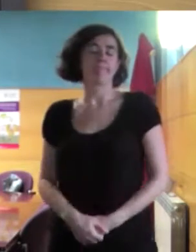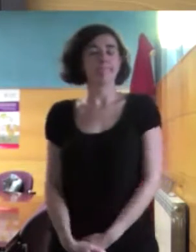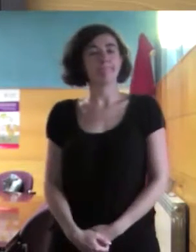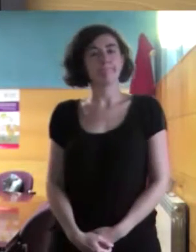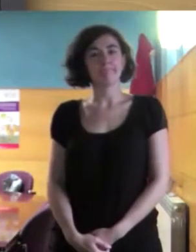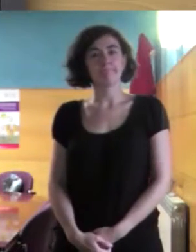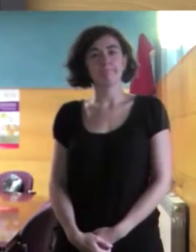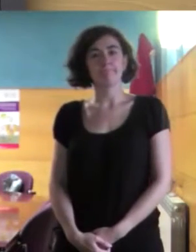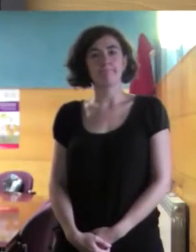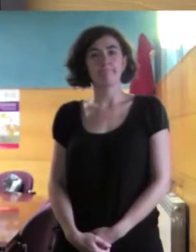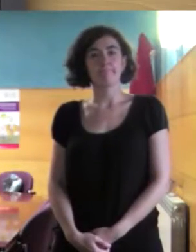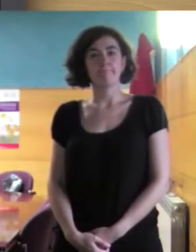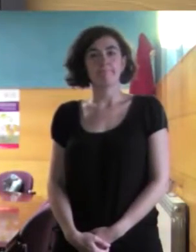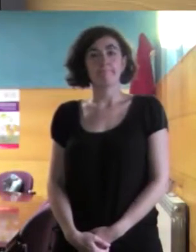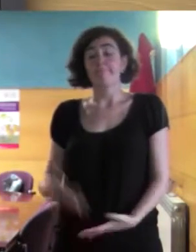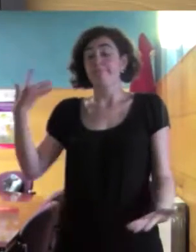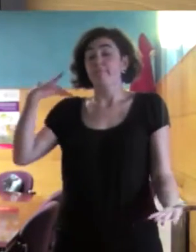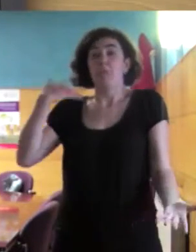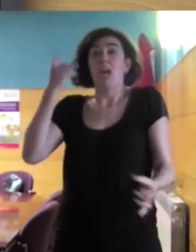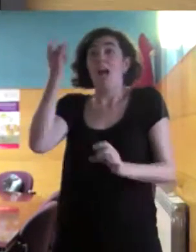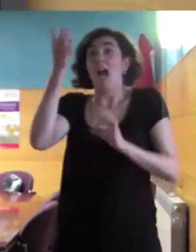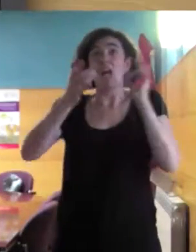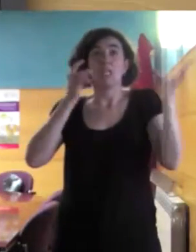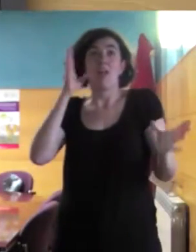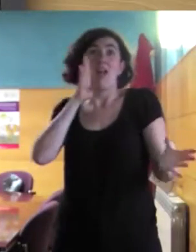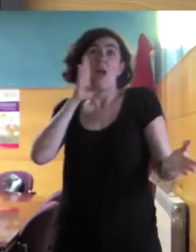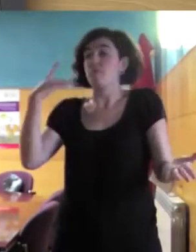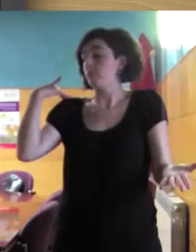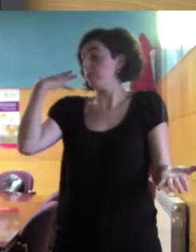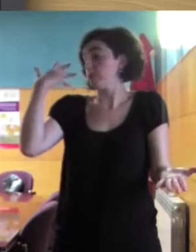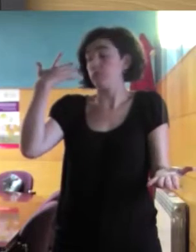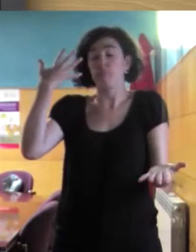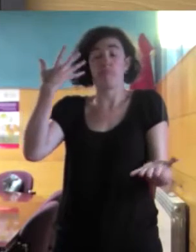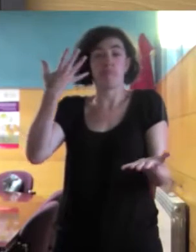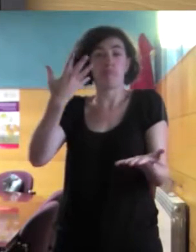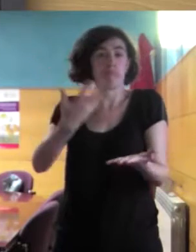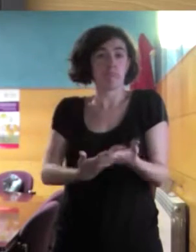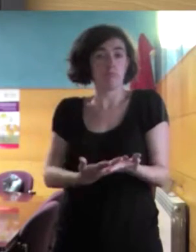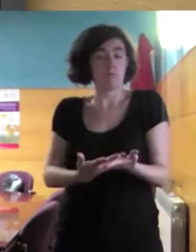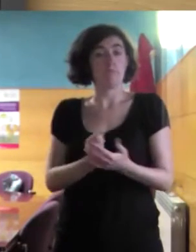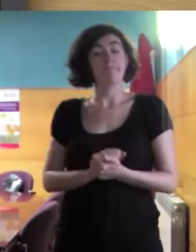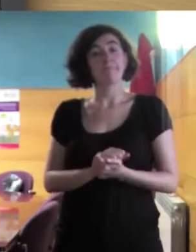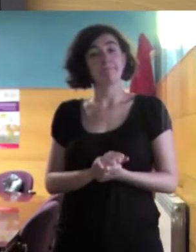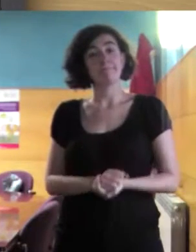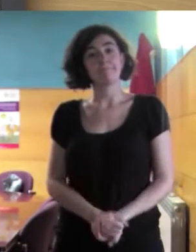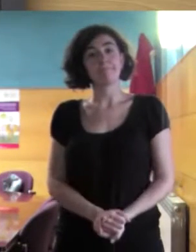Estas son parte de las actividades que realizamos, que realiza la asociación ALAI,